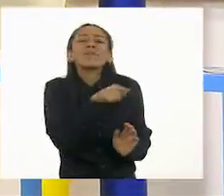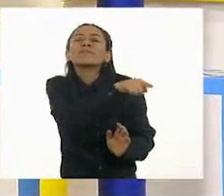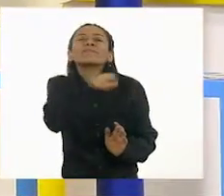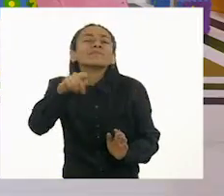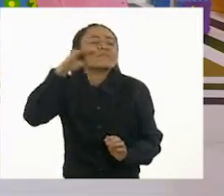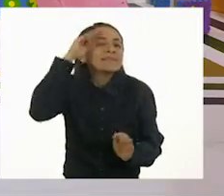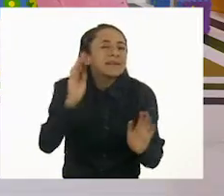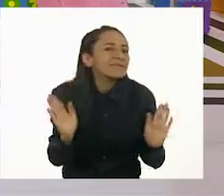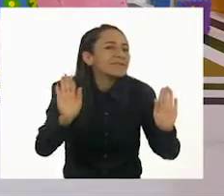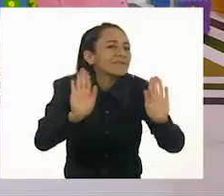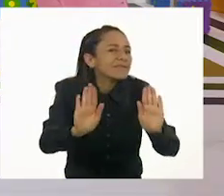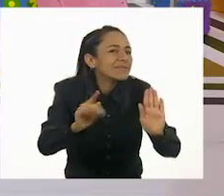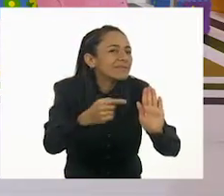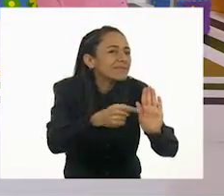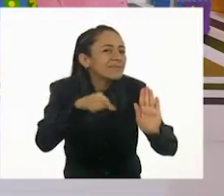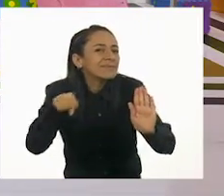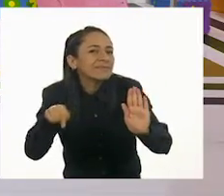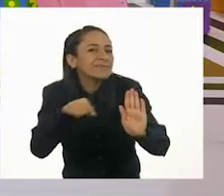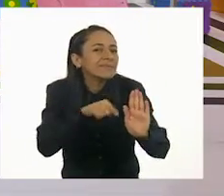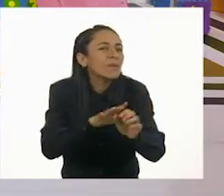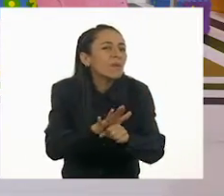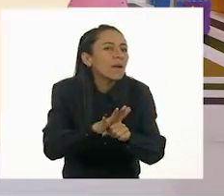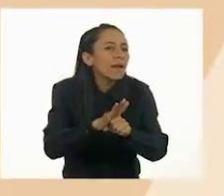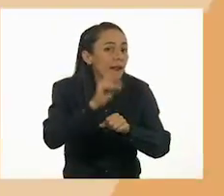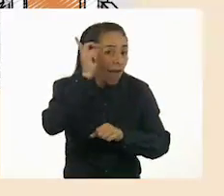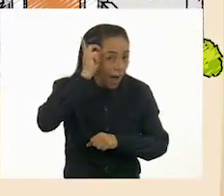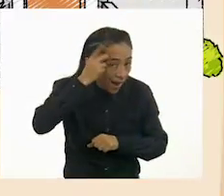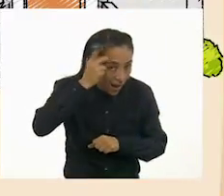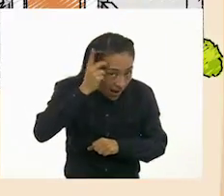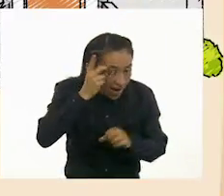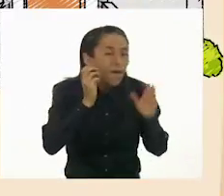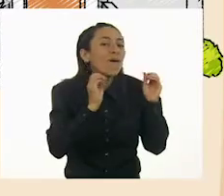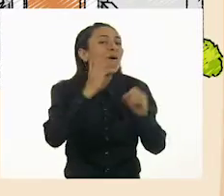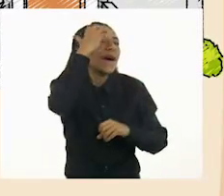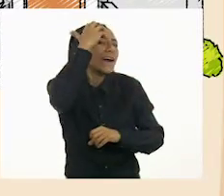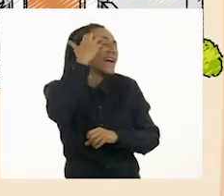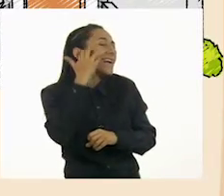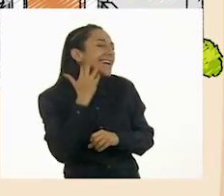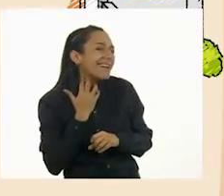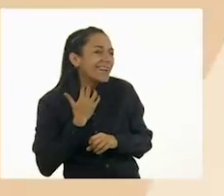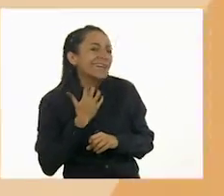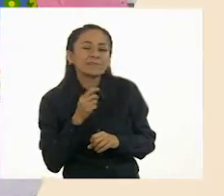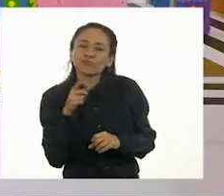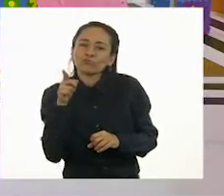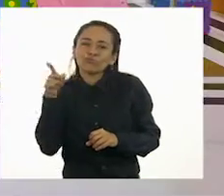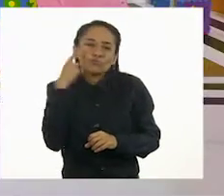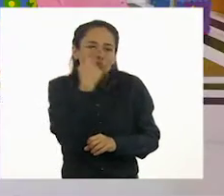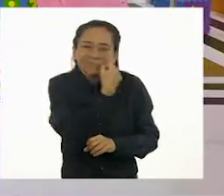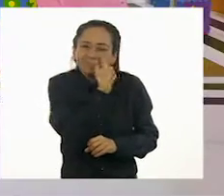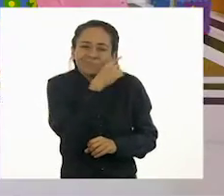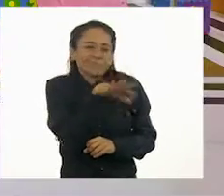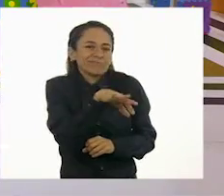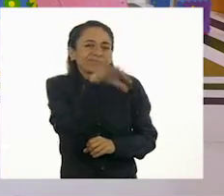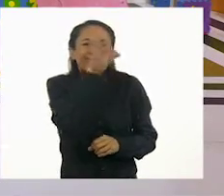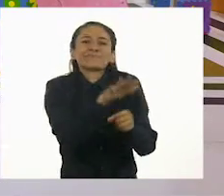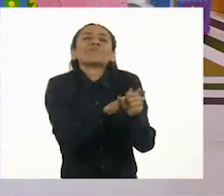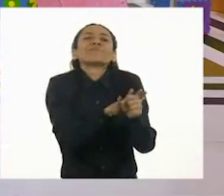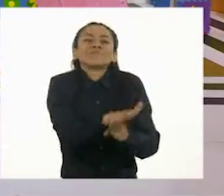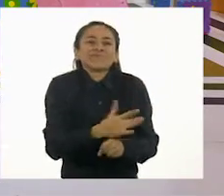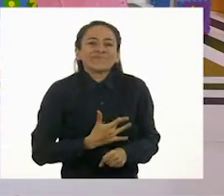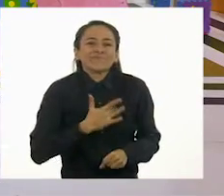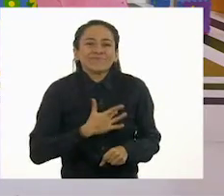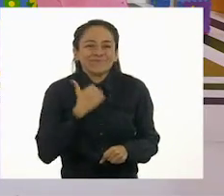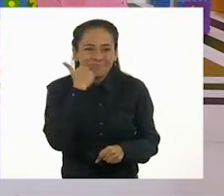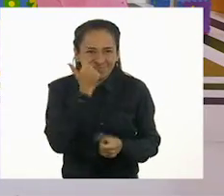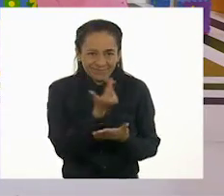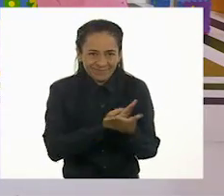dibuje, Ale? ¿El caballo o el león? A ver, Ale, tú vas a elegir cuál vas a dibujar. A ver, ¿qué